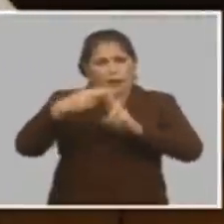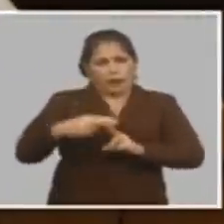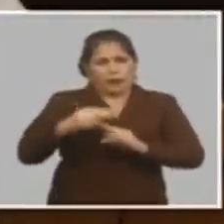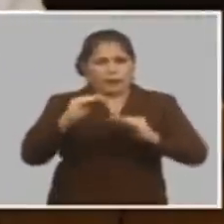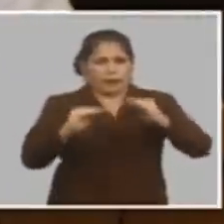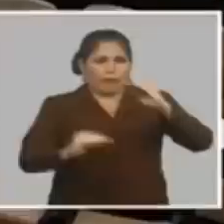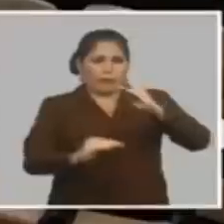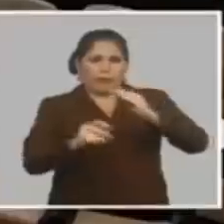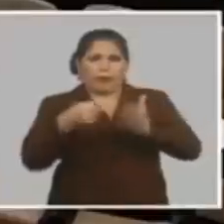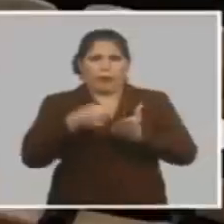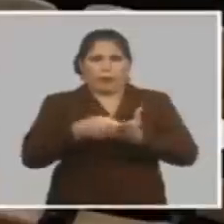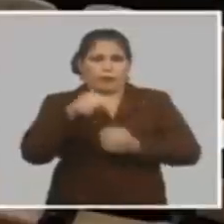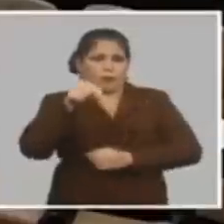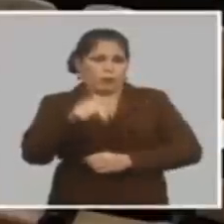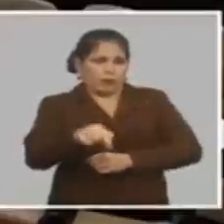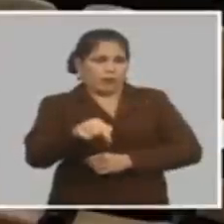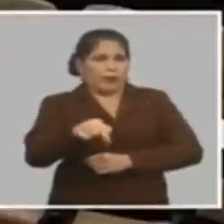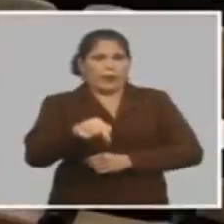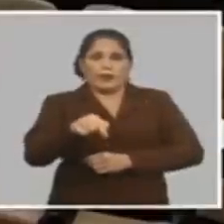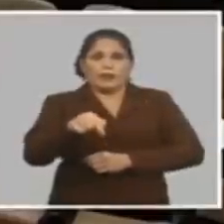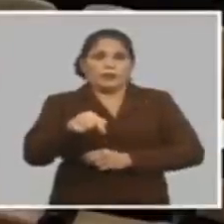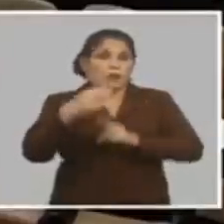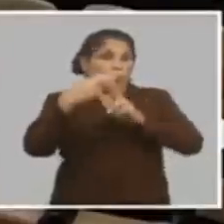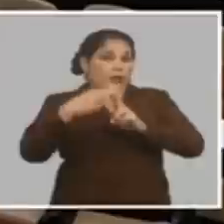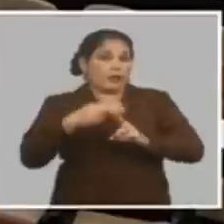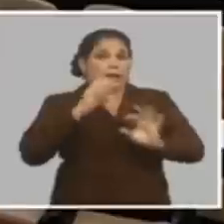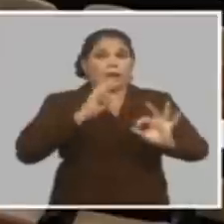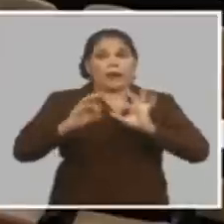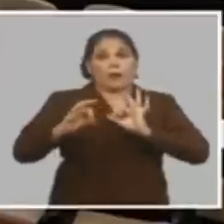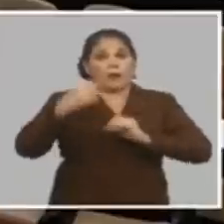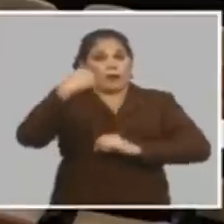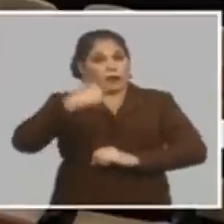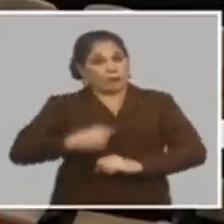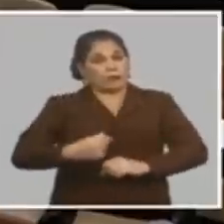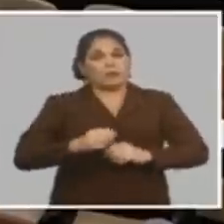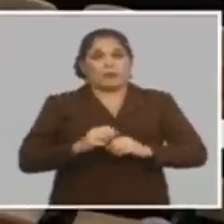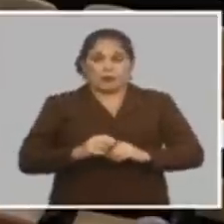debajo de los precios de hoy por tanto eso está hecho con el espíritu de proteger las personas